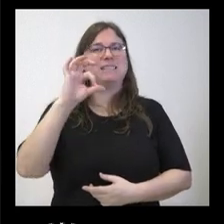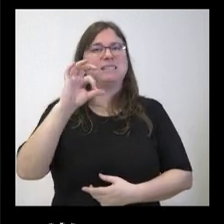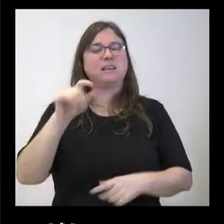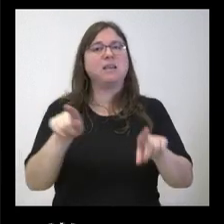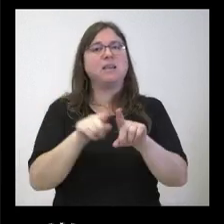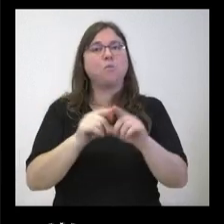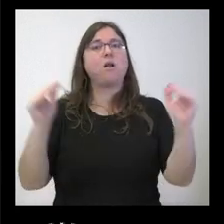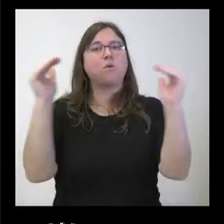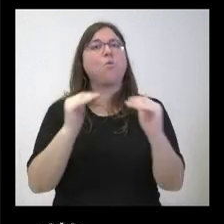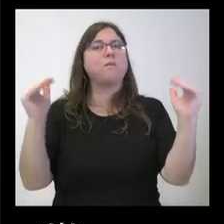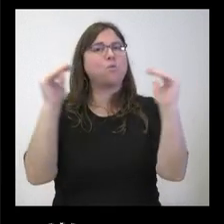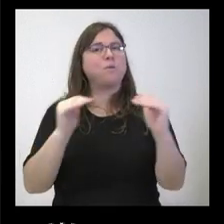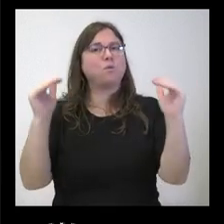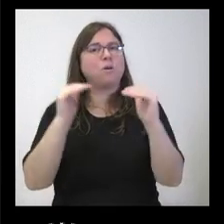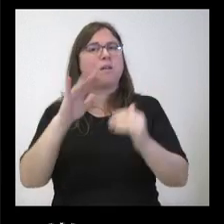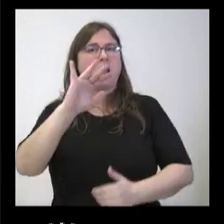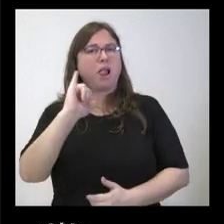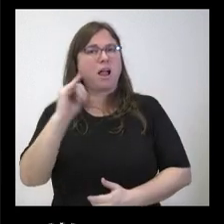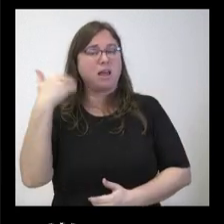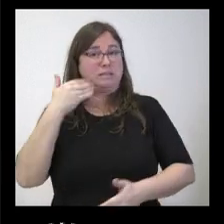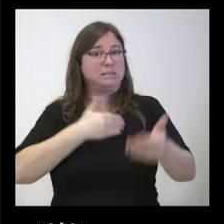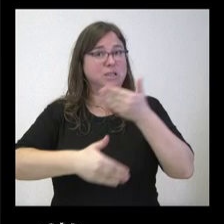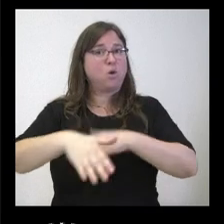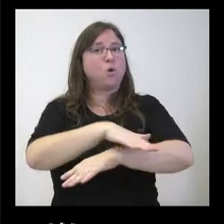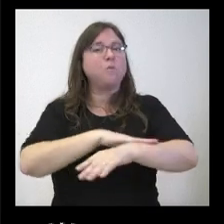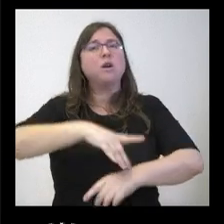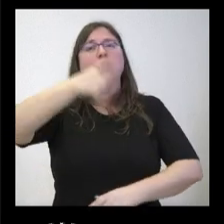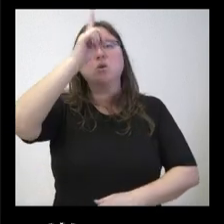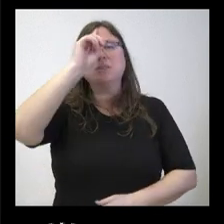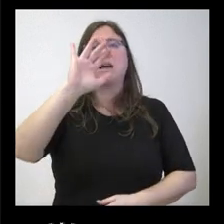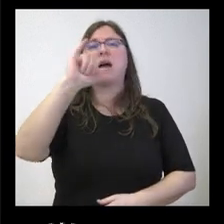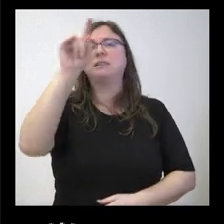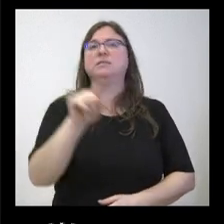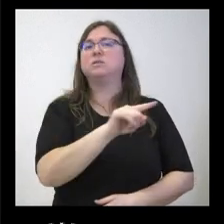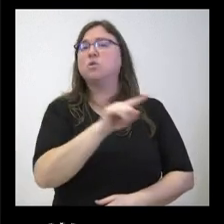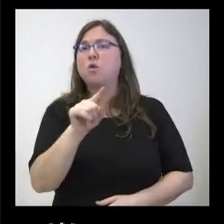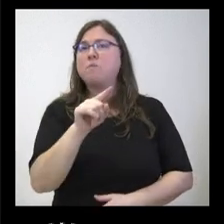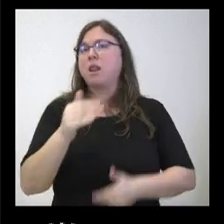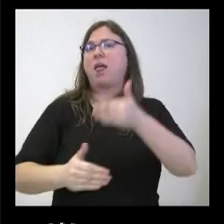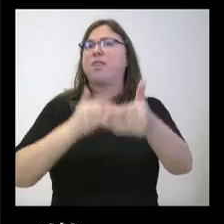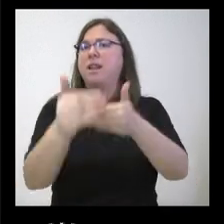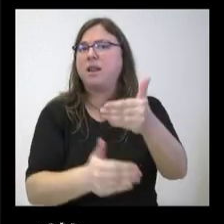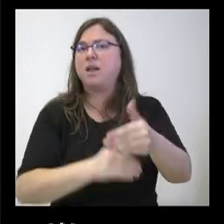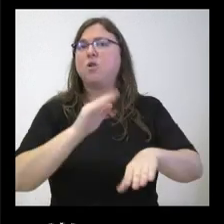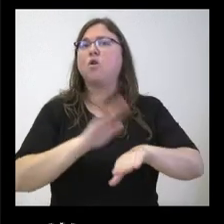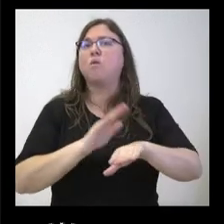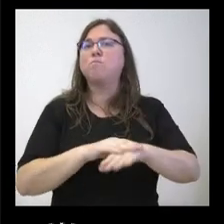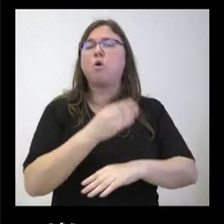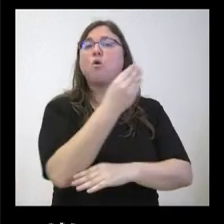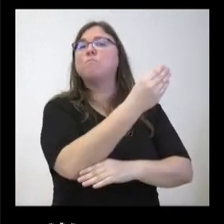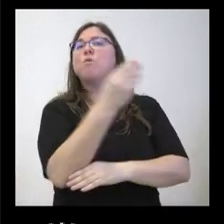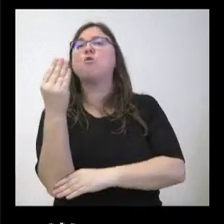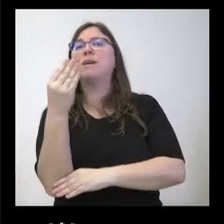los jueves tenemos uno aprobado en el Consejo de Gobierno no sé si hay manera de acelerarlo porque hay muchísimos monumentos que llevan